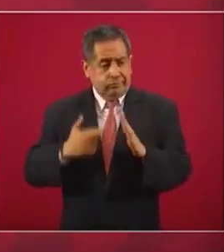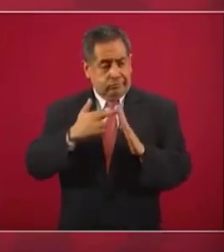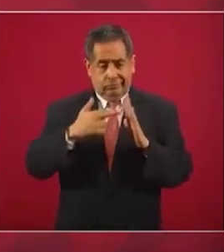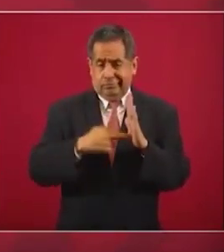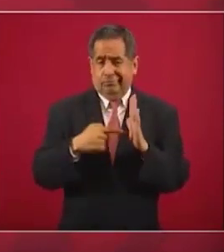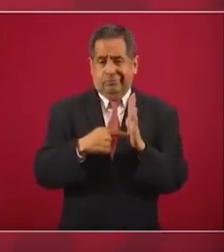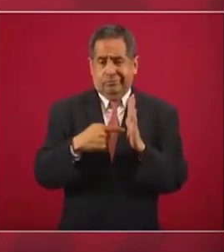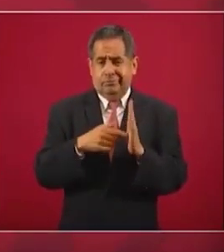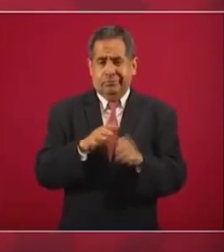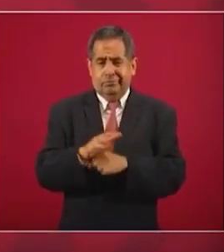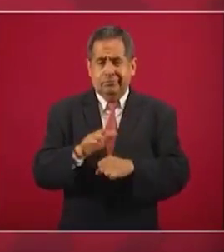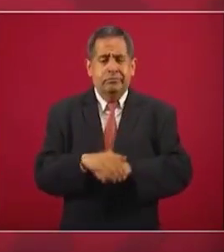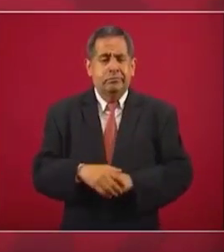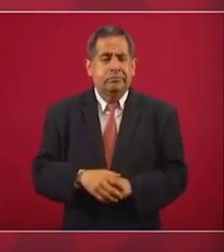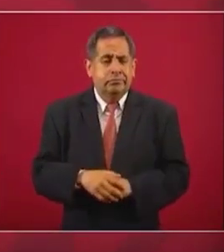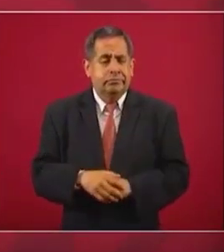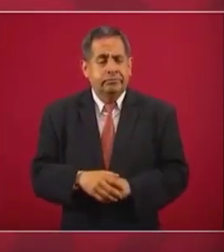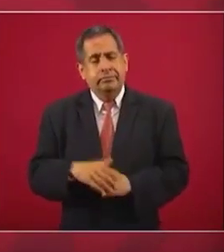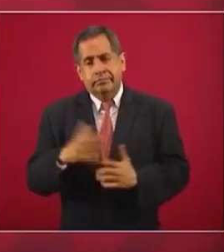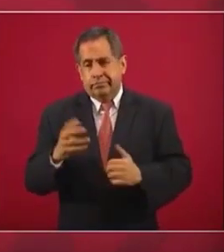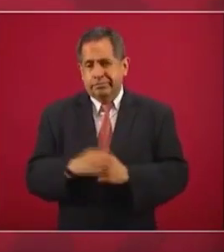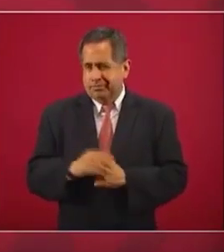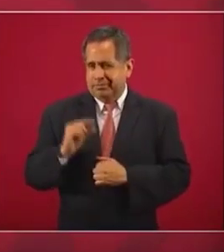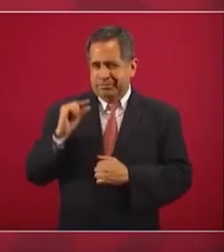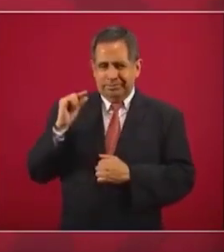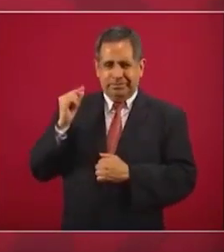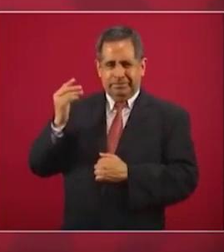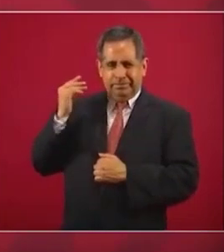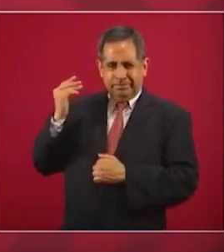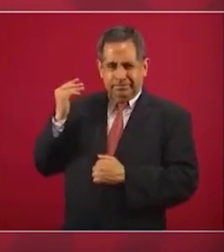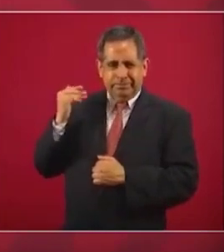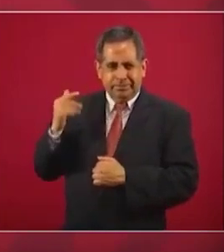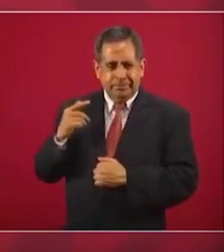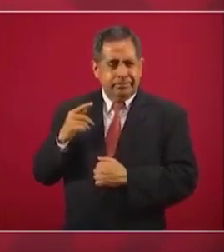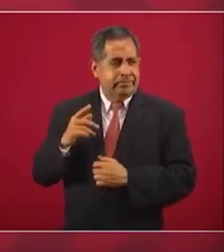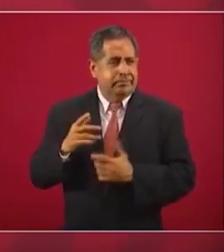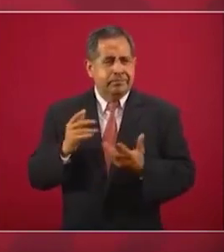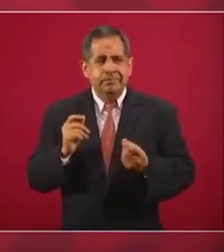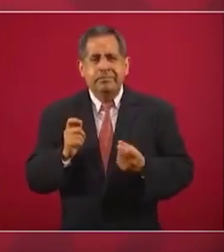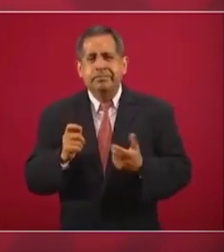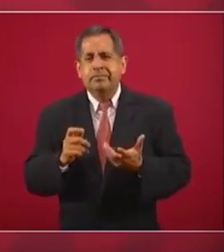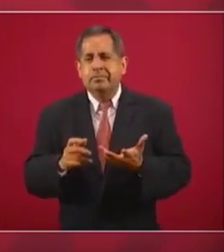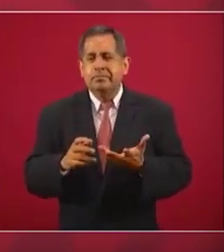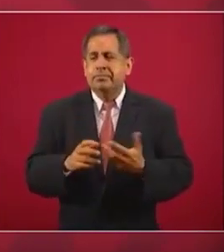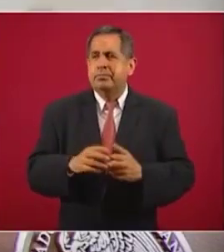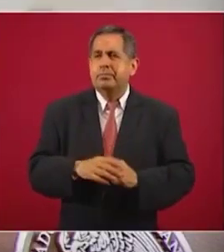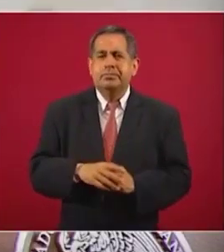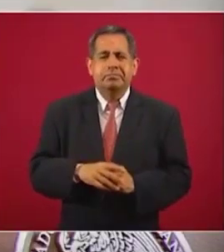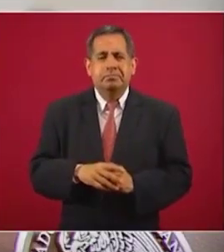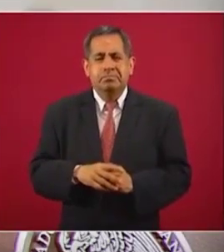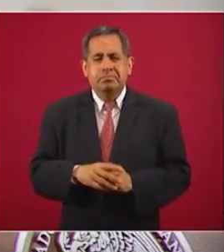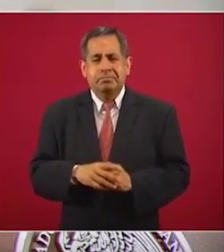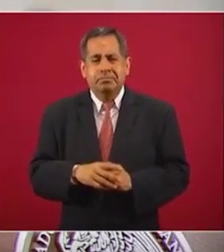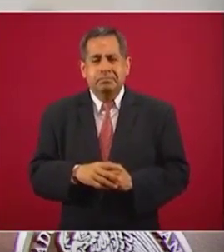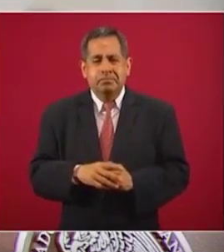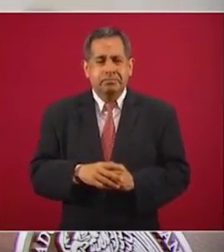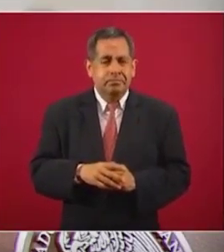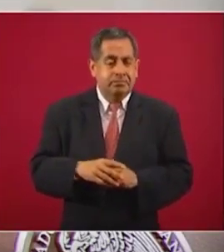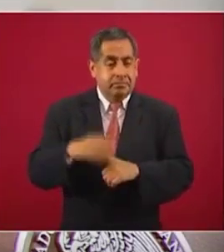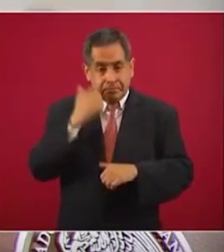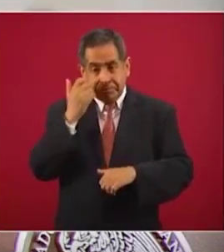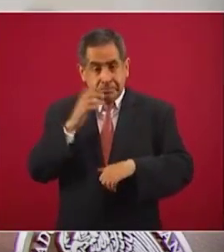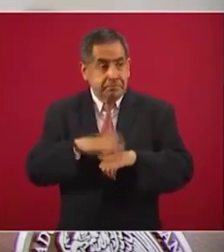en los últimos tiempos empiezan a conseguir